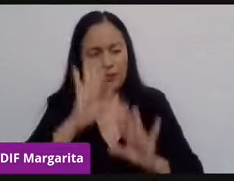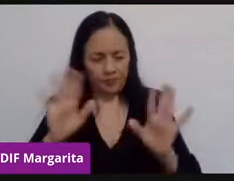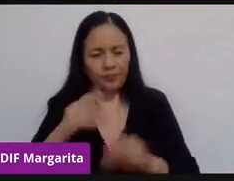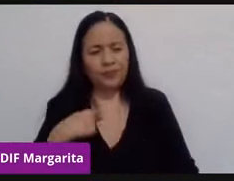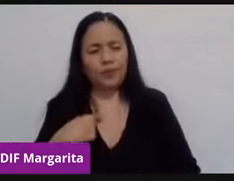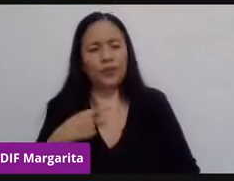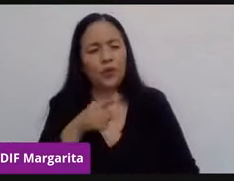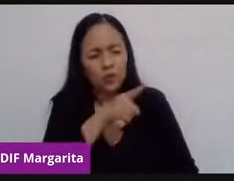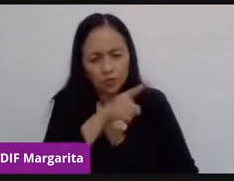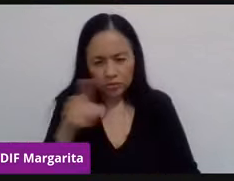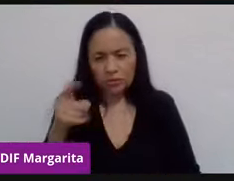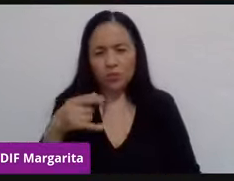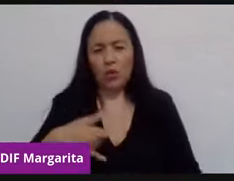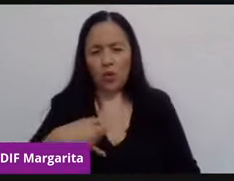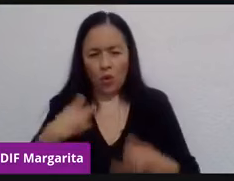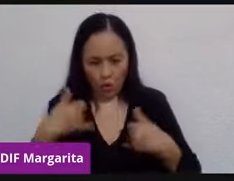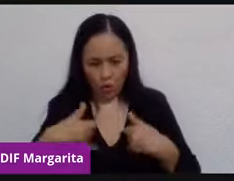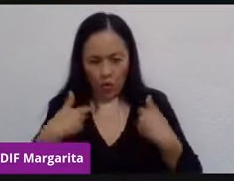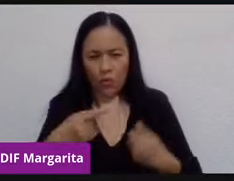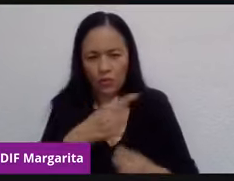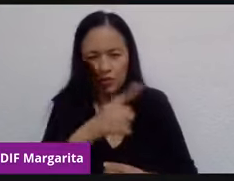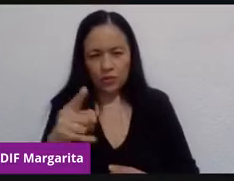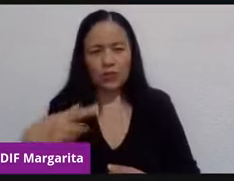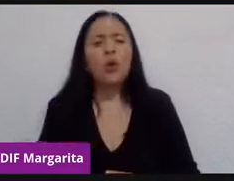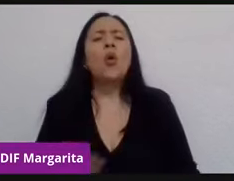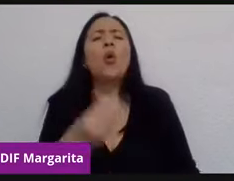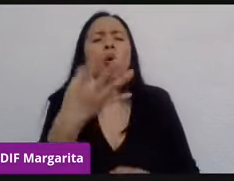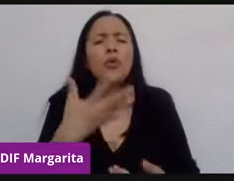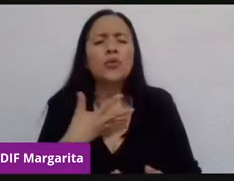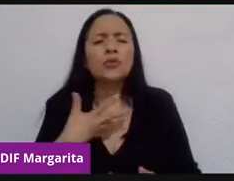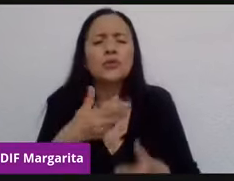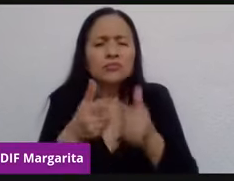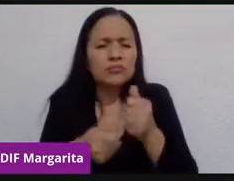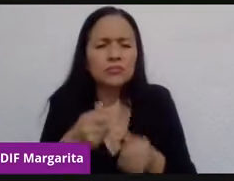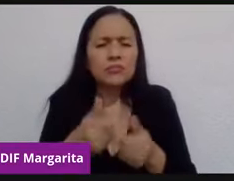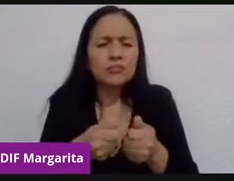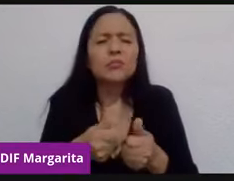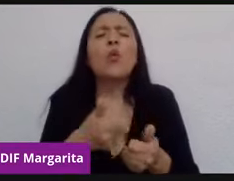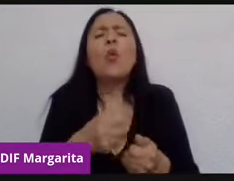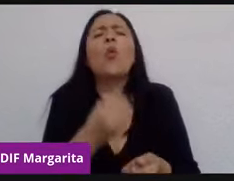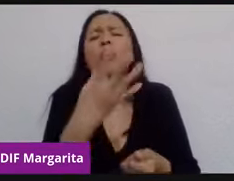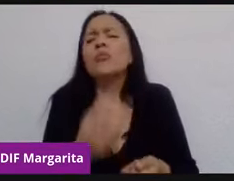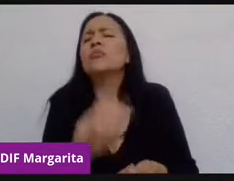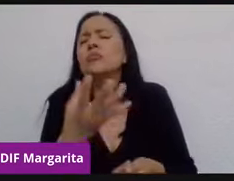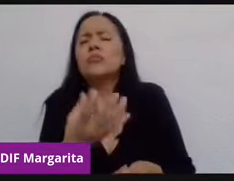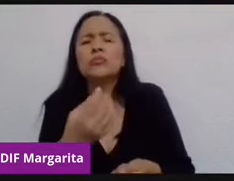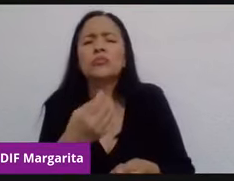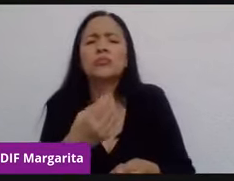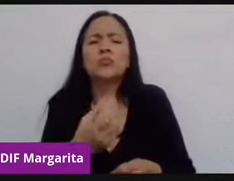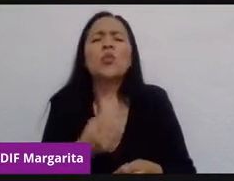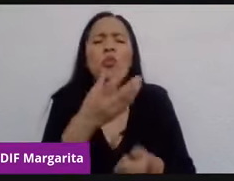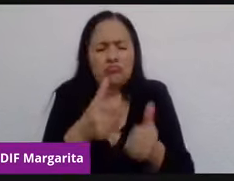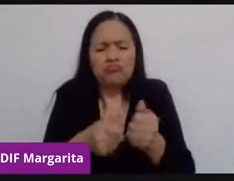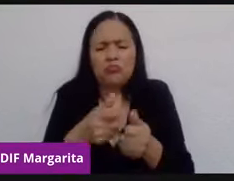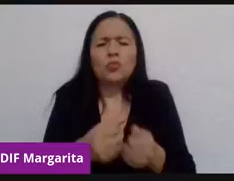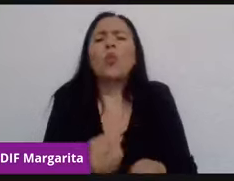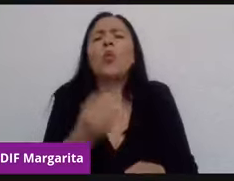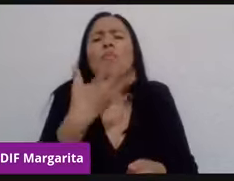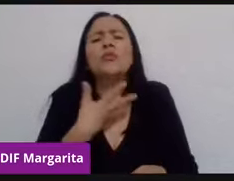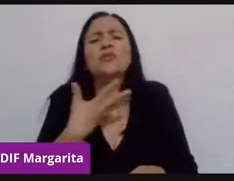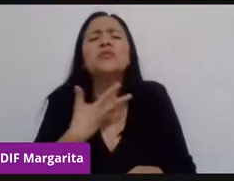¿cuántos de ustedes tienen un dispositivo? De ahí es la primera pregunta. De ahí, ¿cuántos tienen un dispositivo